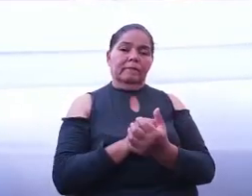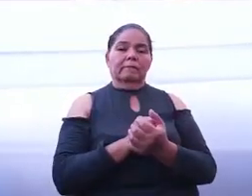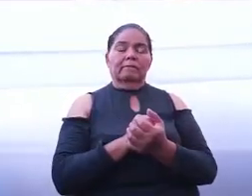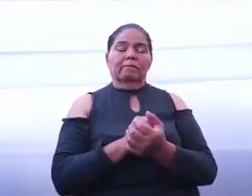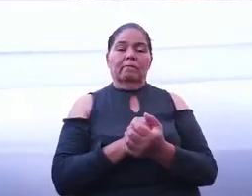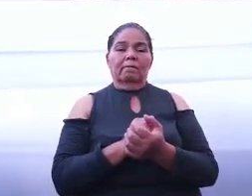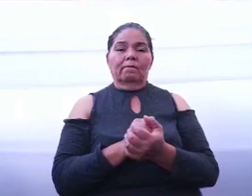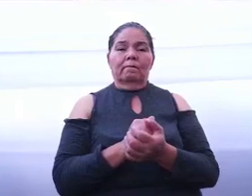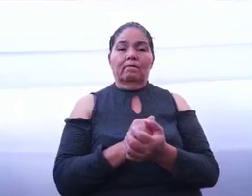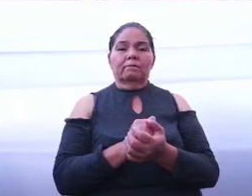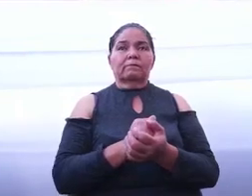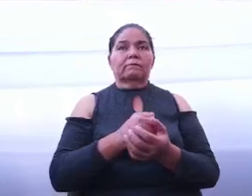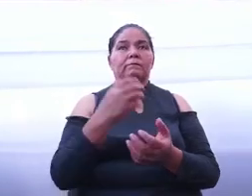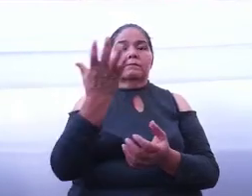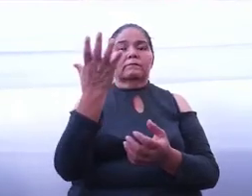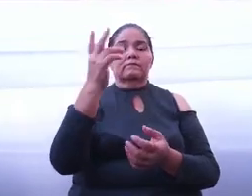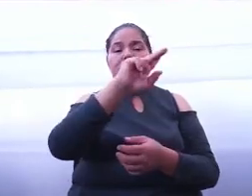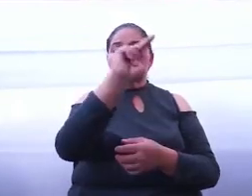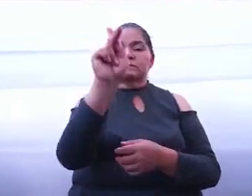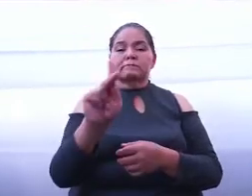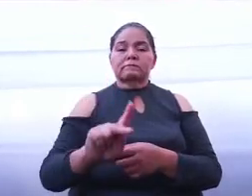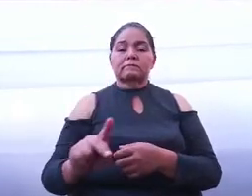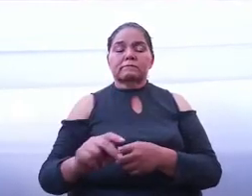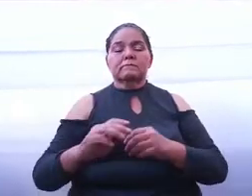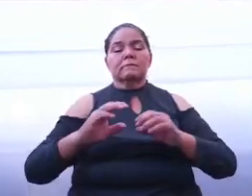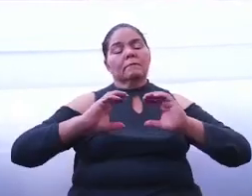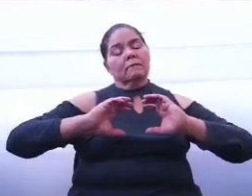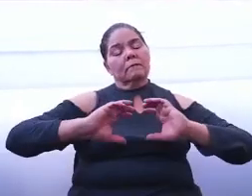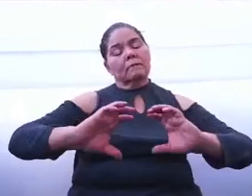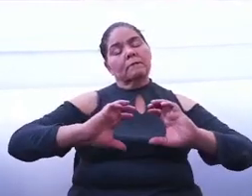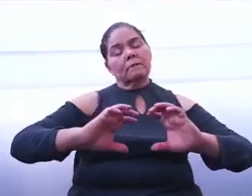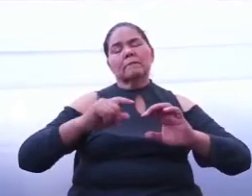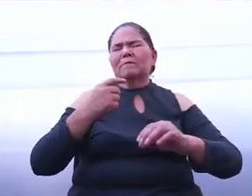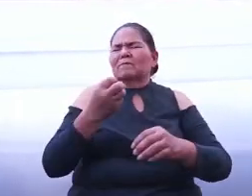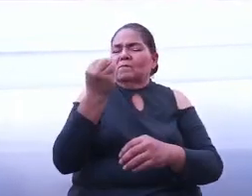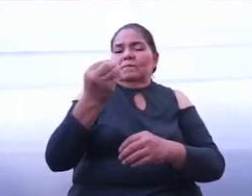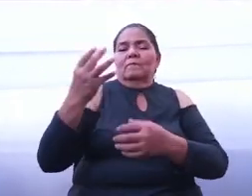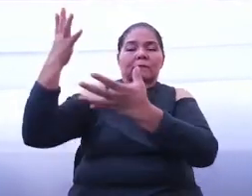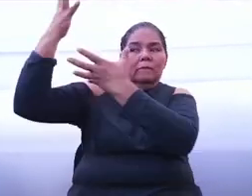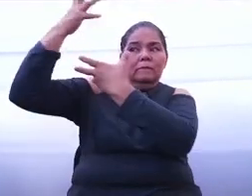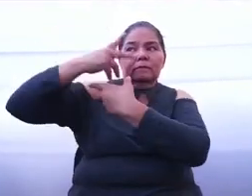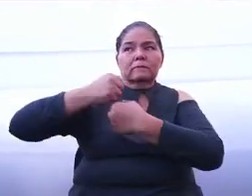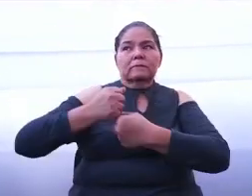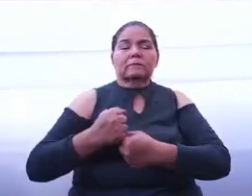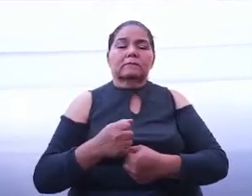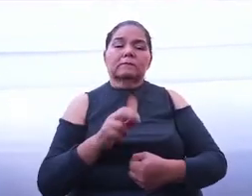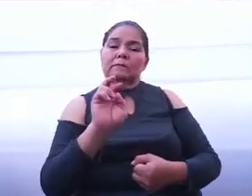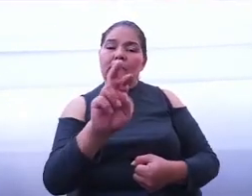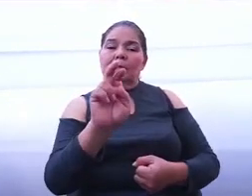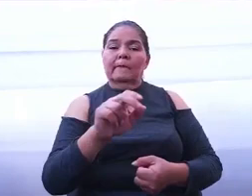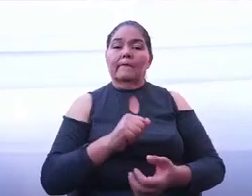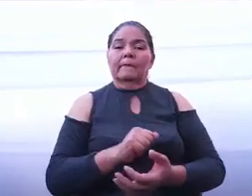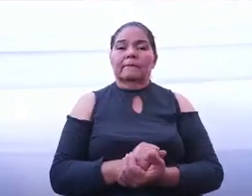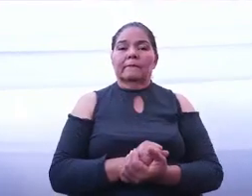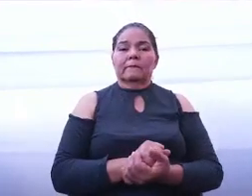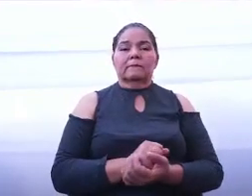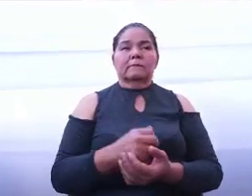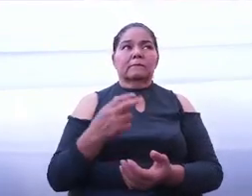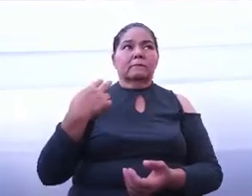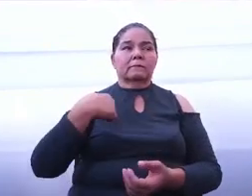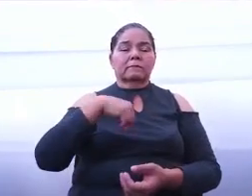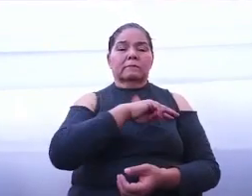lograr la paz y la tranquilidad que tanto anhelamos. Y para ello vamos a